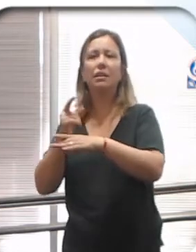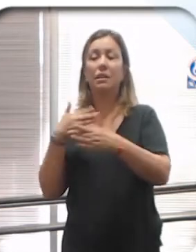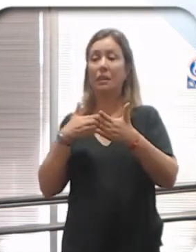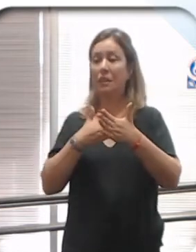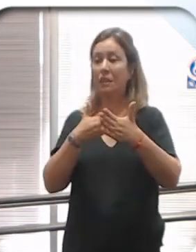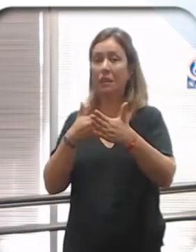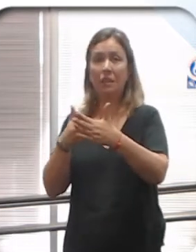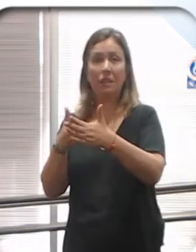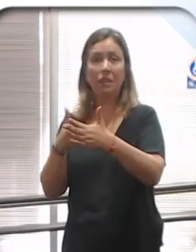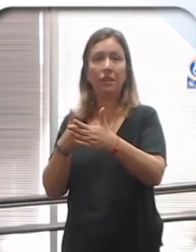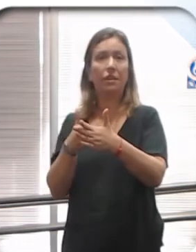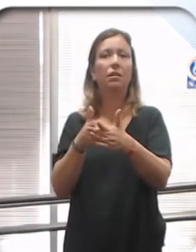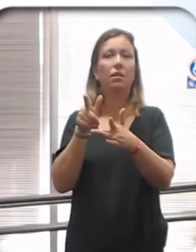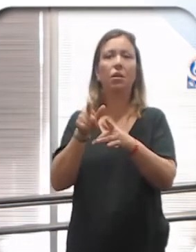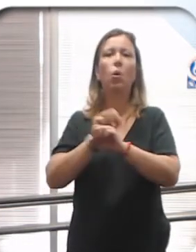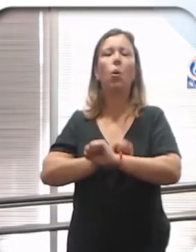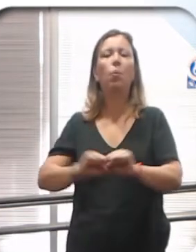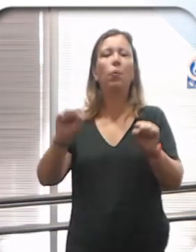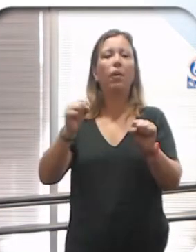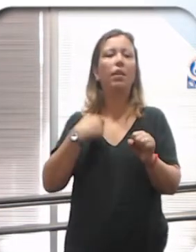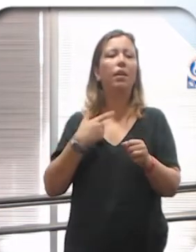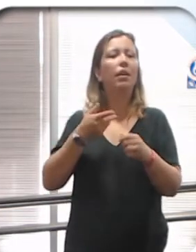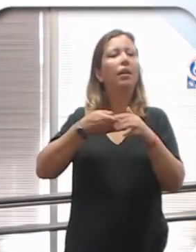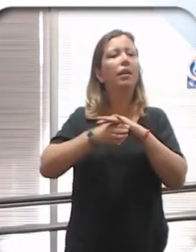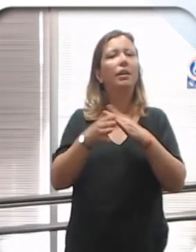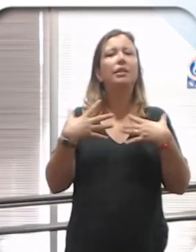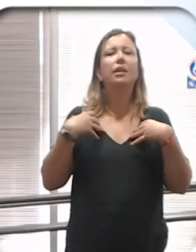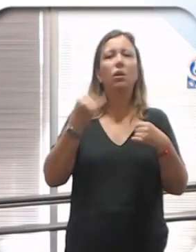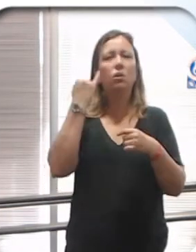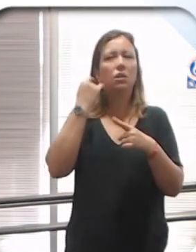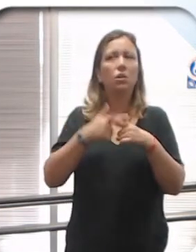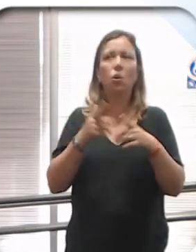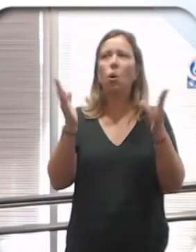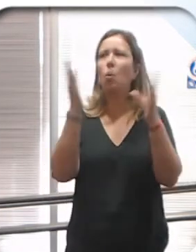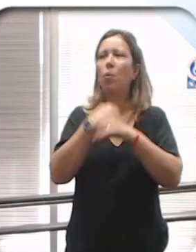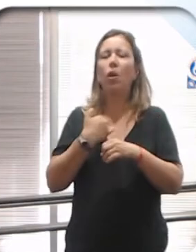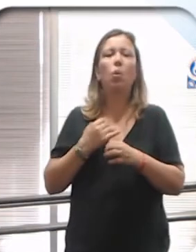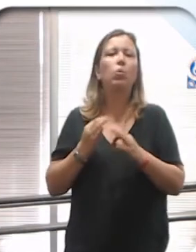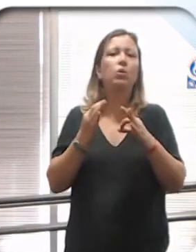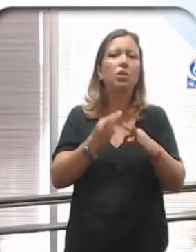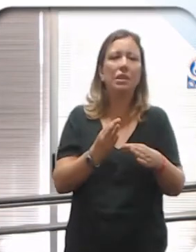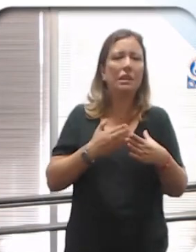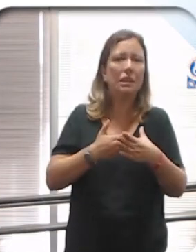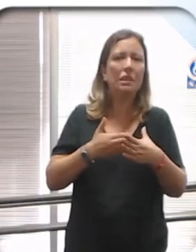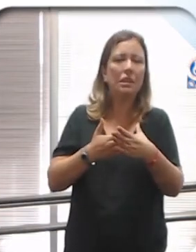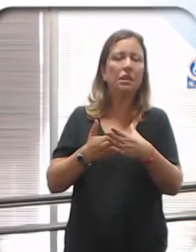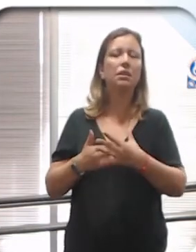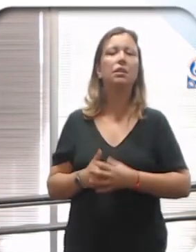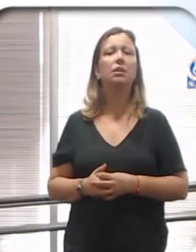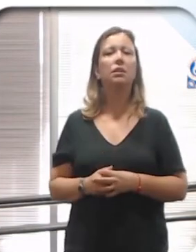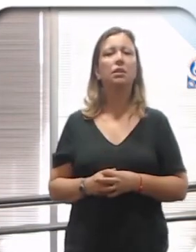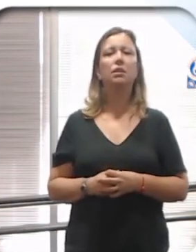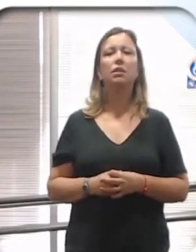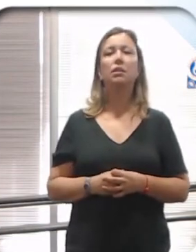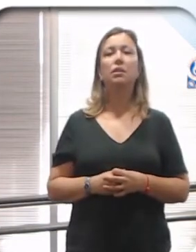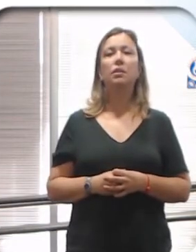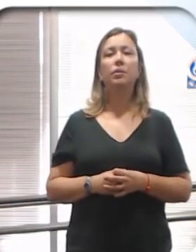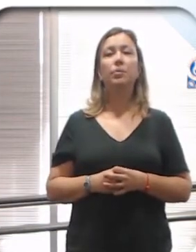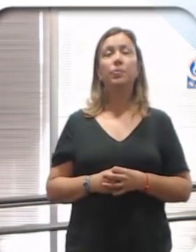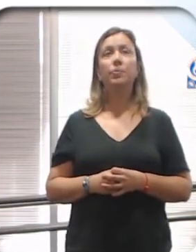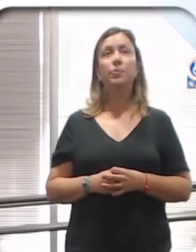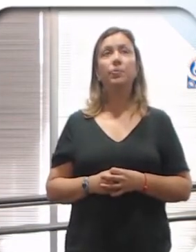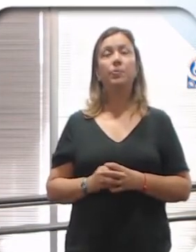barreras que impidan o limitan el acceso a los centros de salud, físicas, porque no logran llegar. Una de las primeras